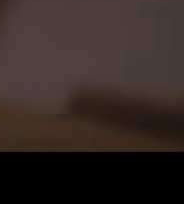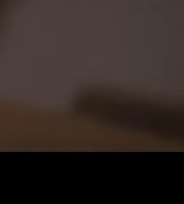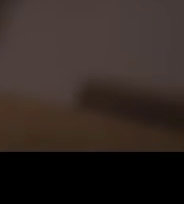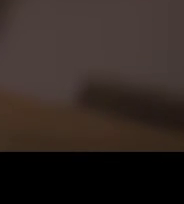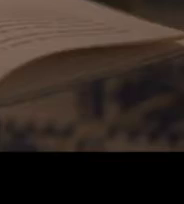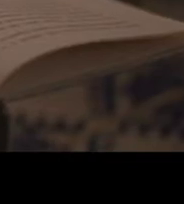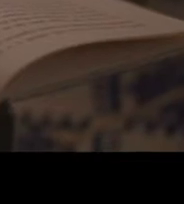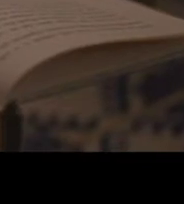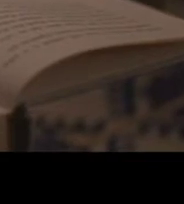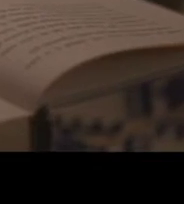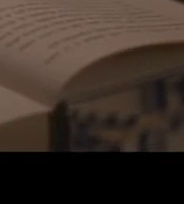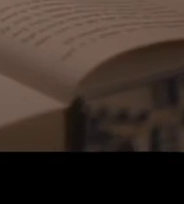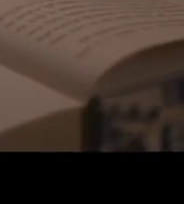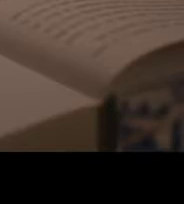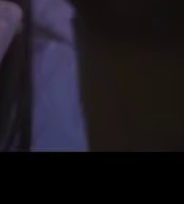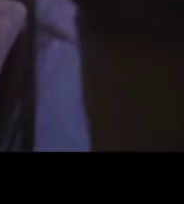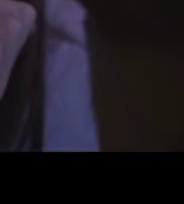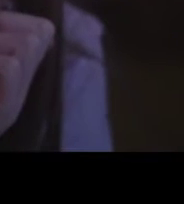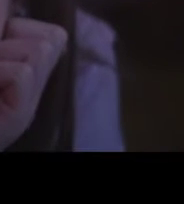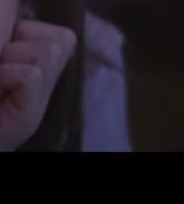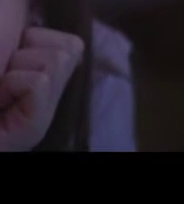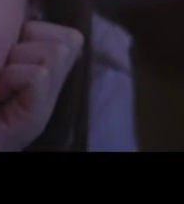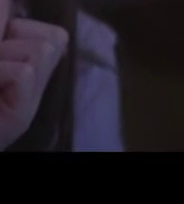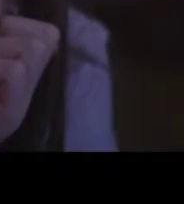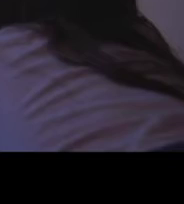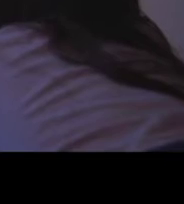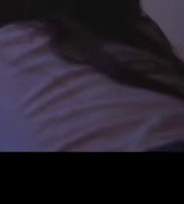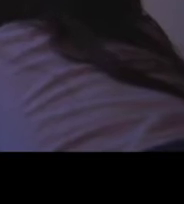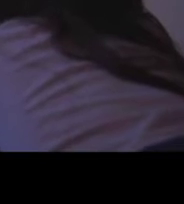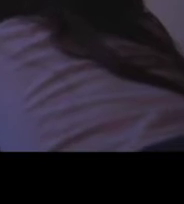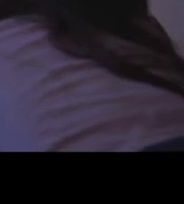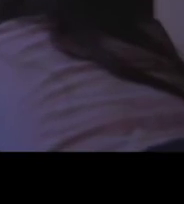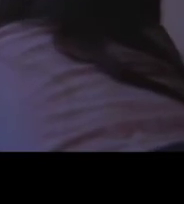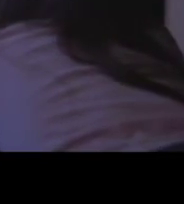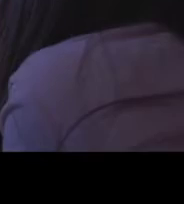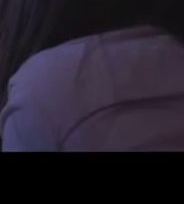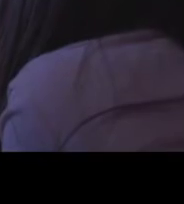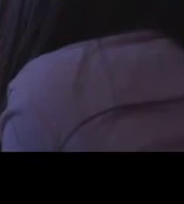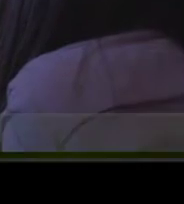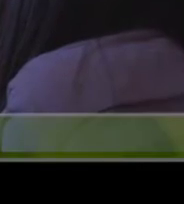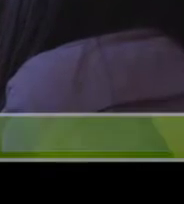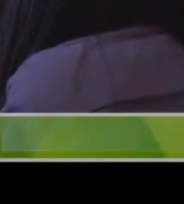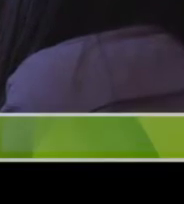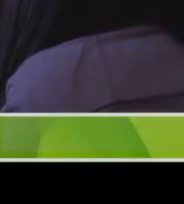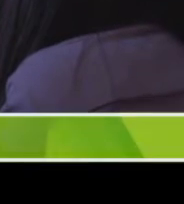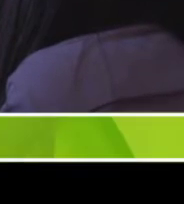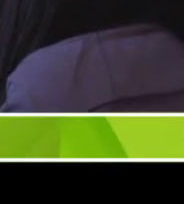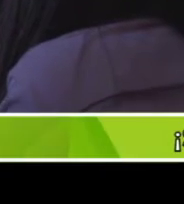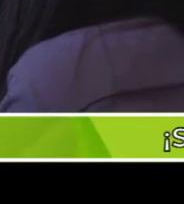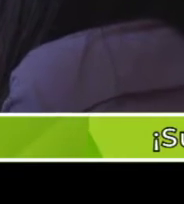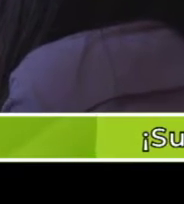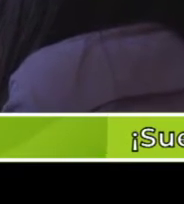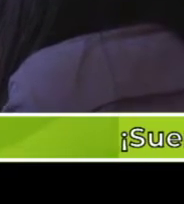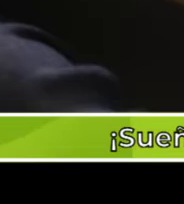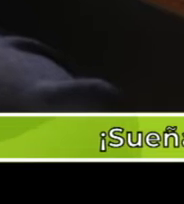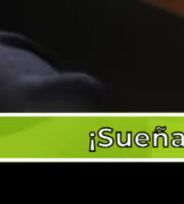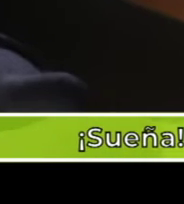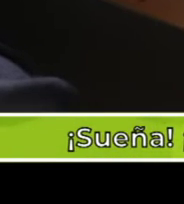los libros que encontraba en casa. O cuando me sentaba en la tele para ver programas de ciencia ficción.